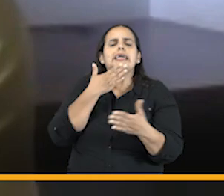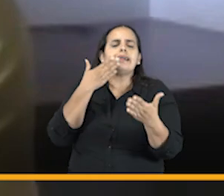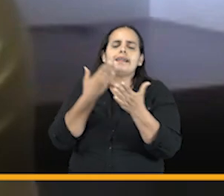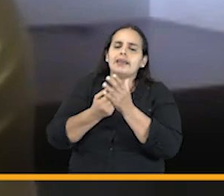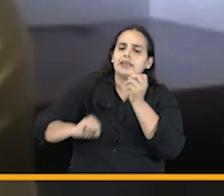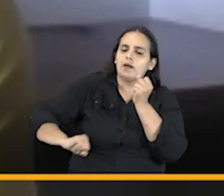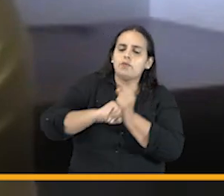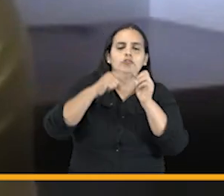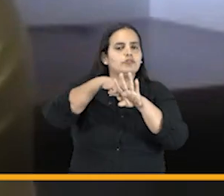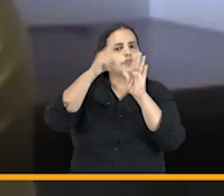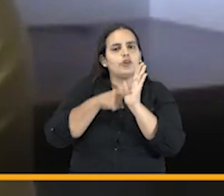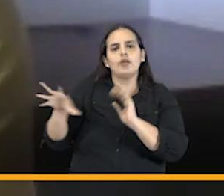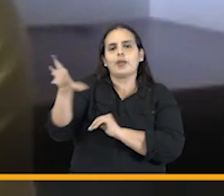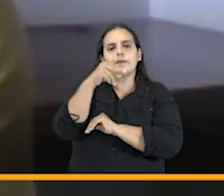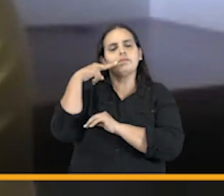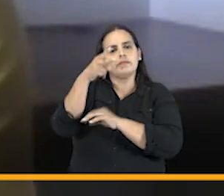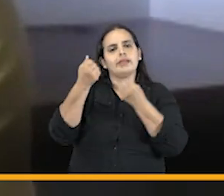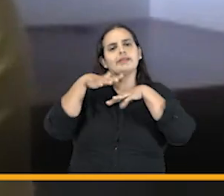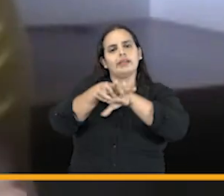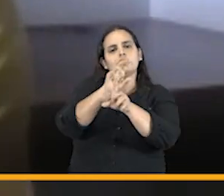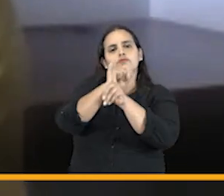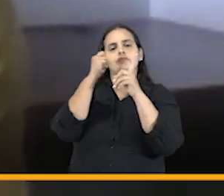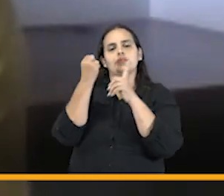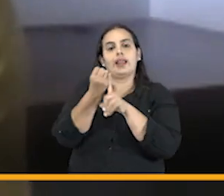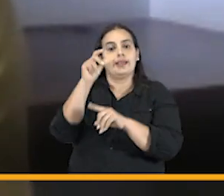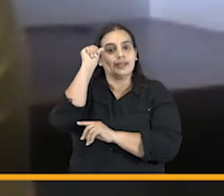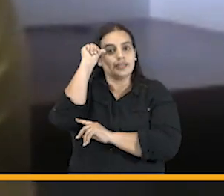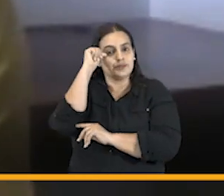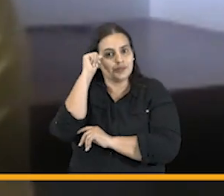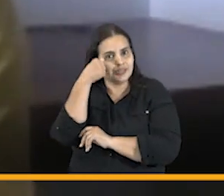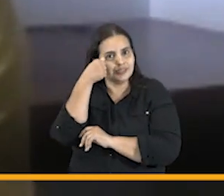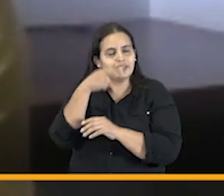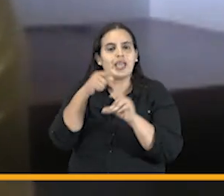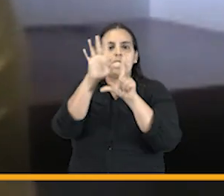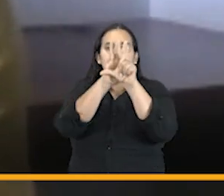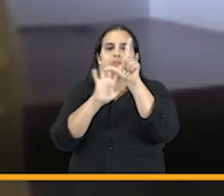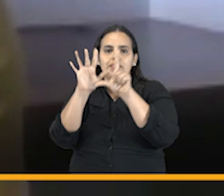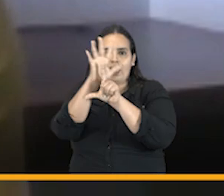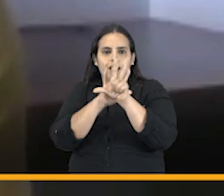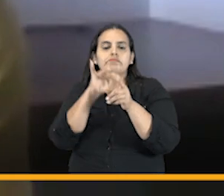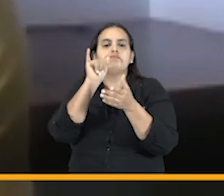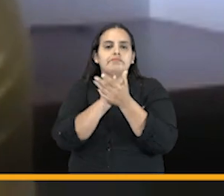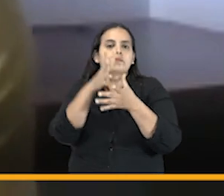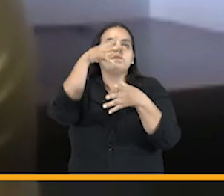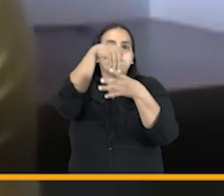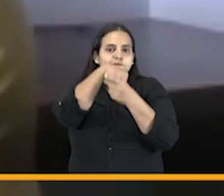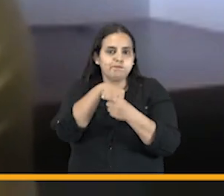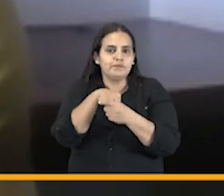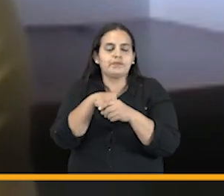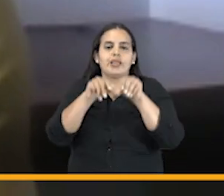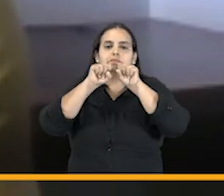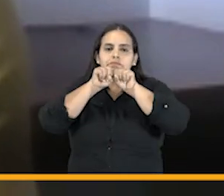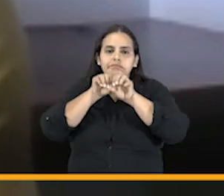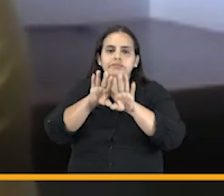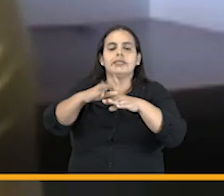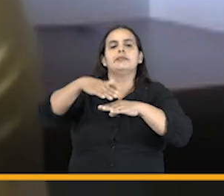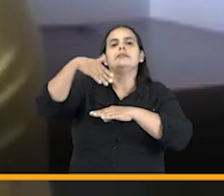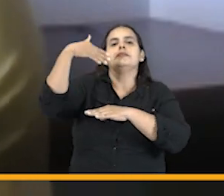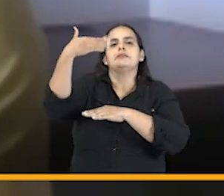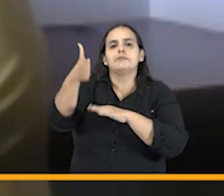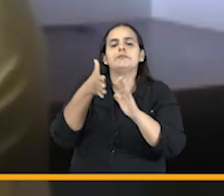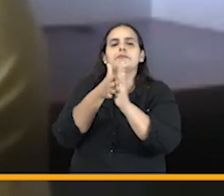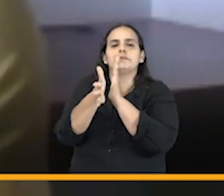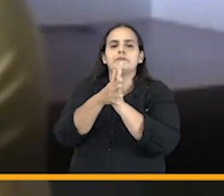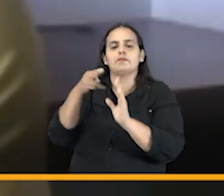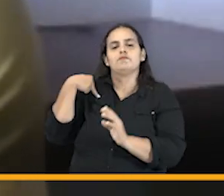todos los que nos siguieron a través de nuestras redes sociales recuerden que el video de esta audiencia se publicará posteriormente